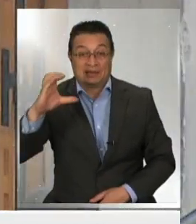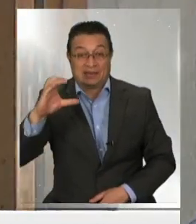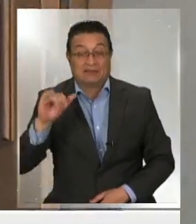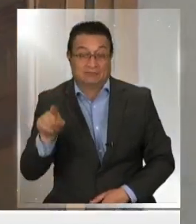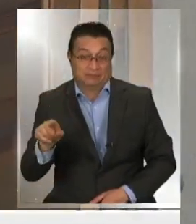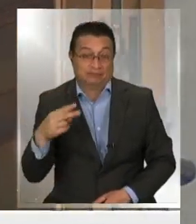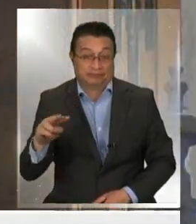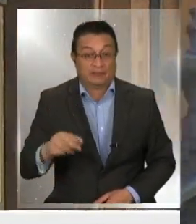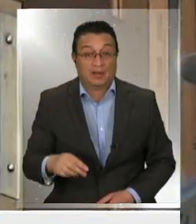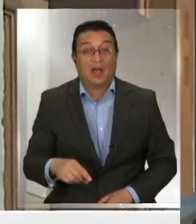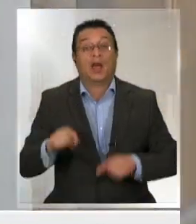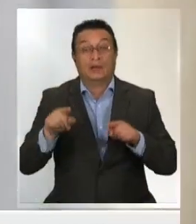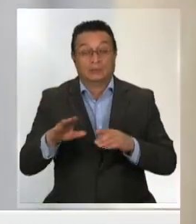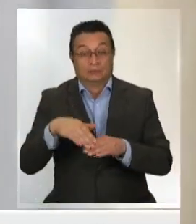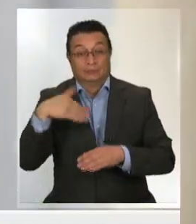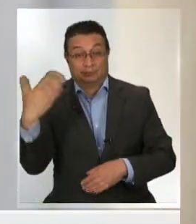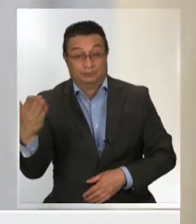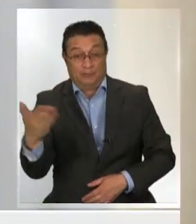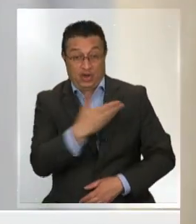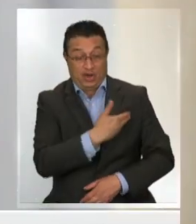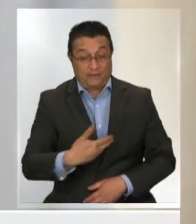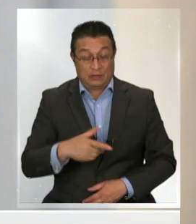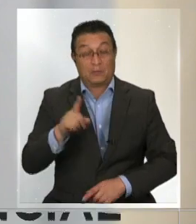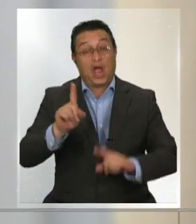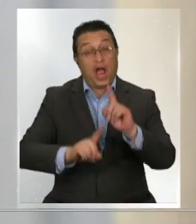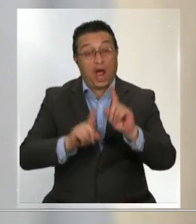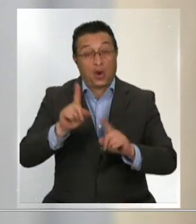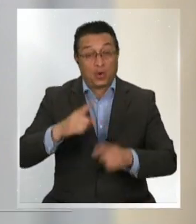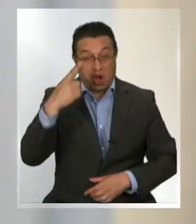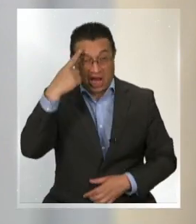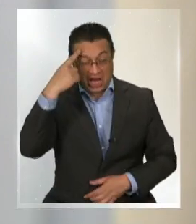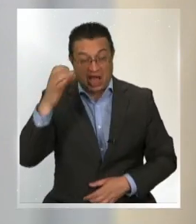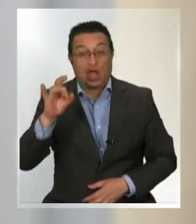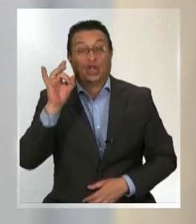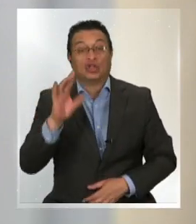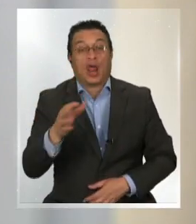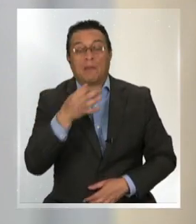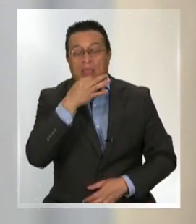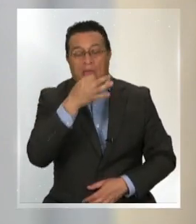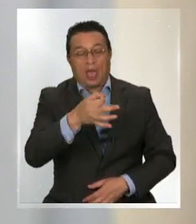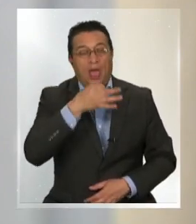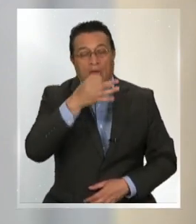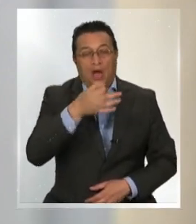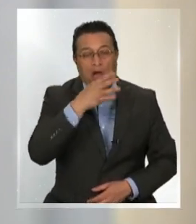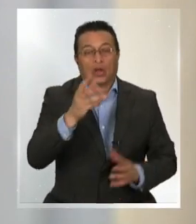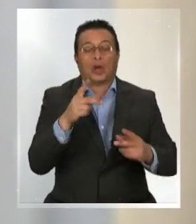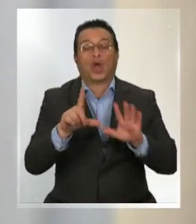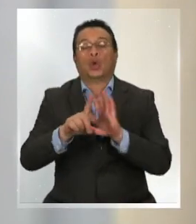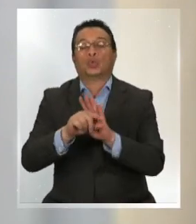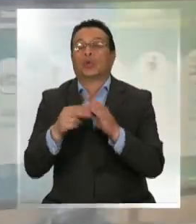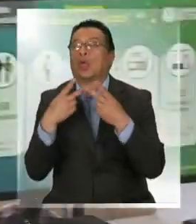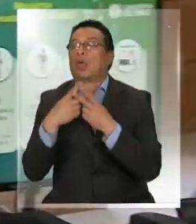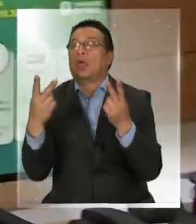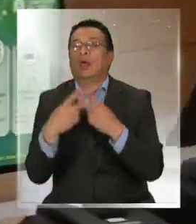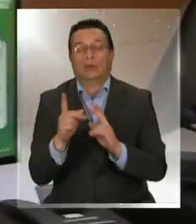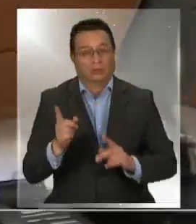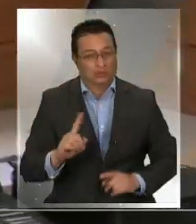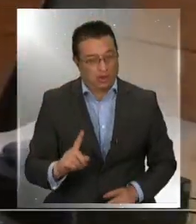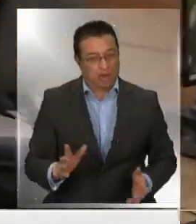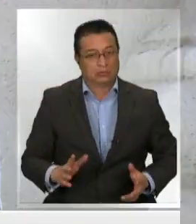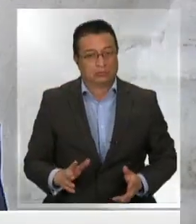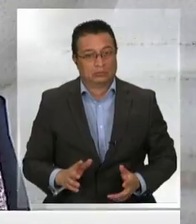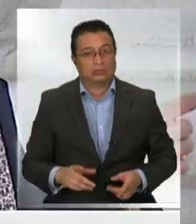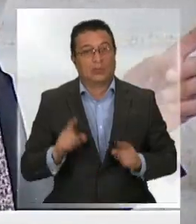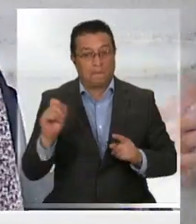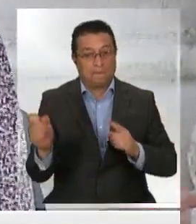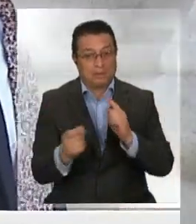Y minutos más tarde en Palacio... Algunos creen que basta condenar la violencia a través de Twitter, pero no. Por primera vez